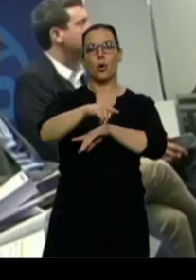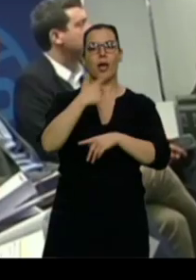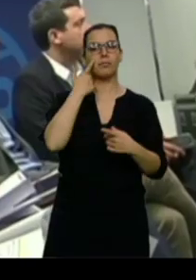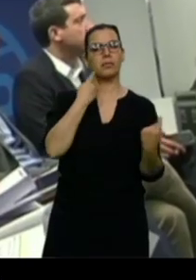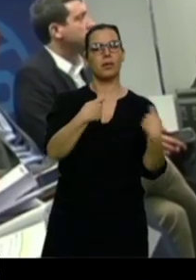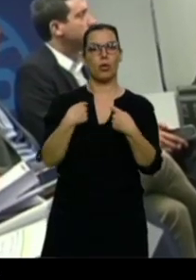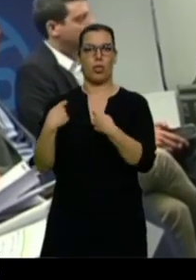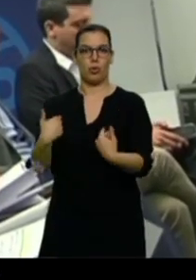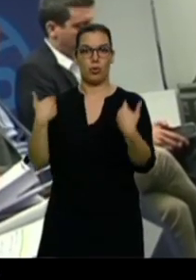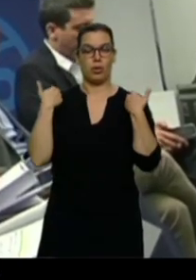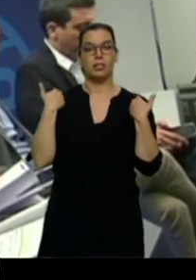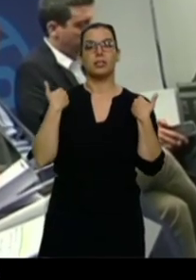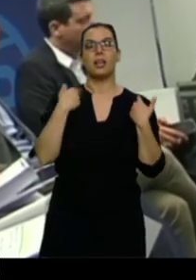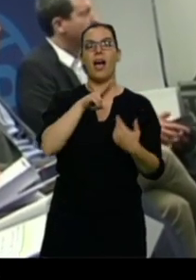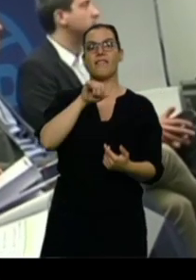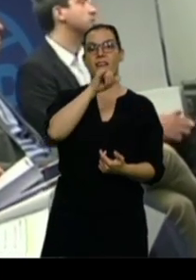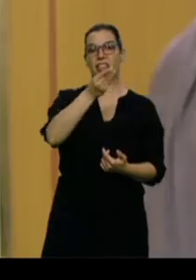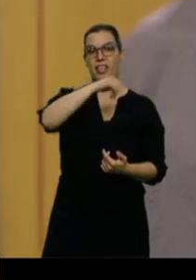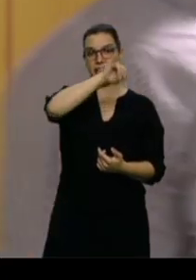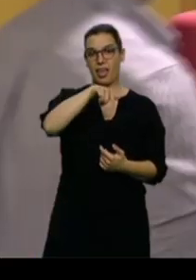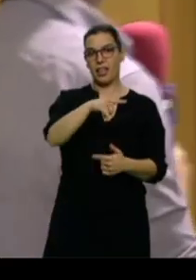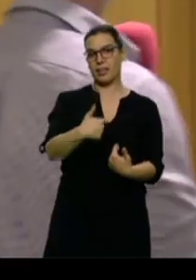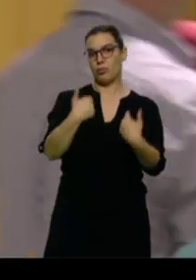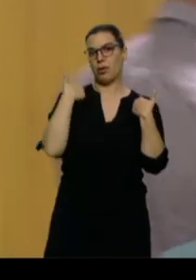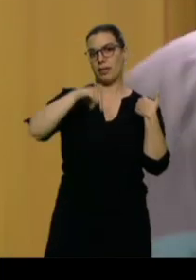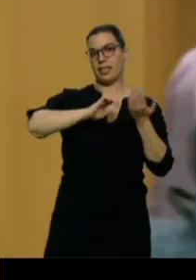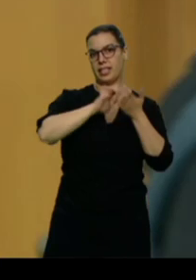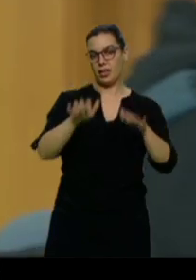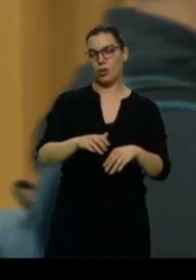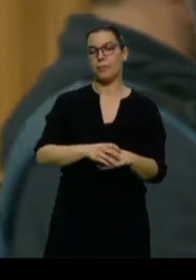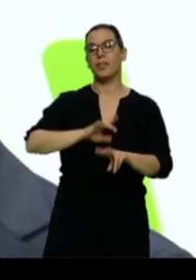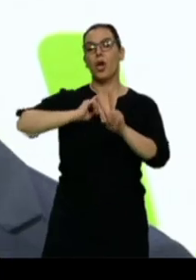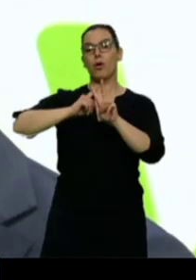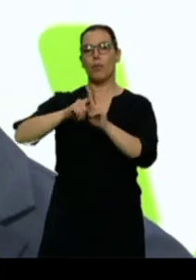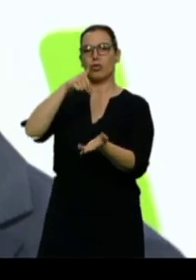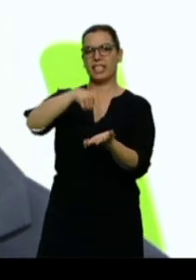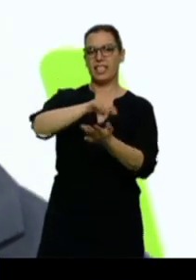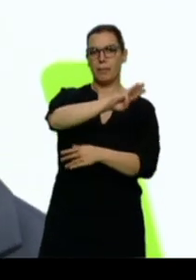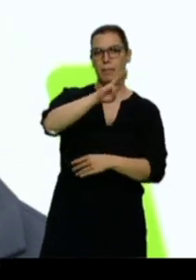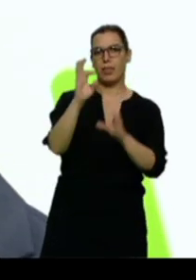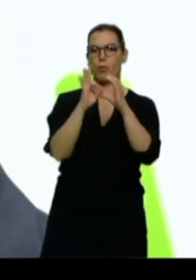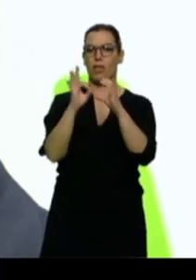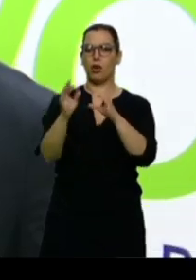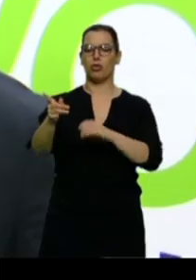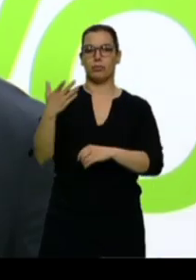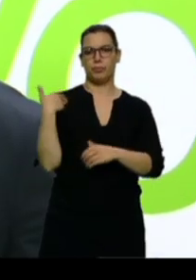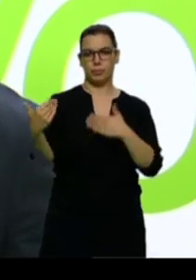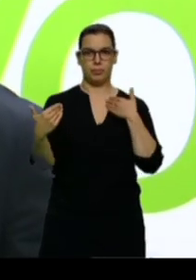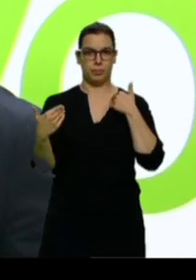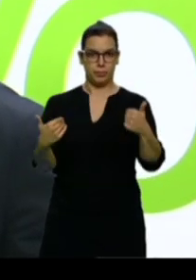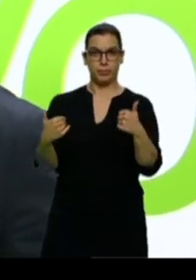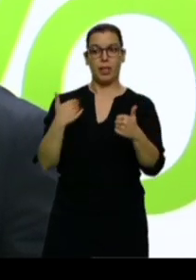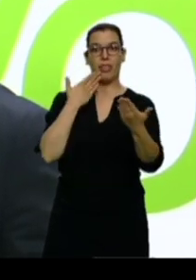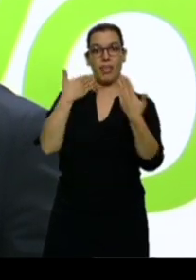con Francisco Vázquez encargado de las de Castilla y León. Vox exige al PP y a Ciudadanos que dialoguen con ellos. Dicen que si no lo hacen no